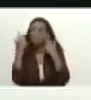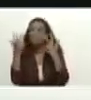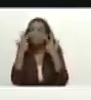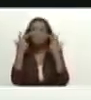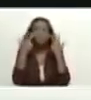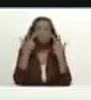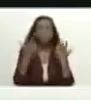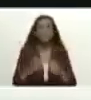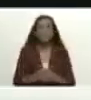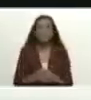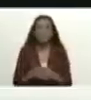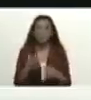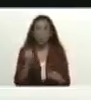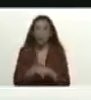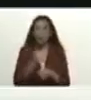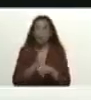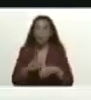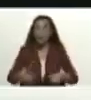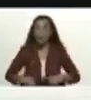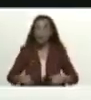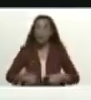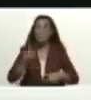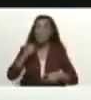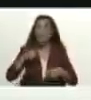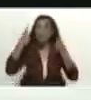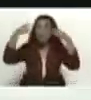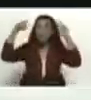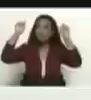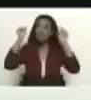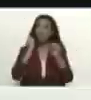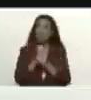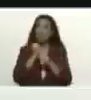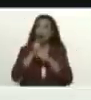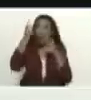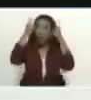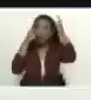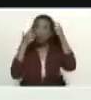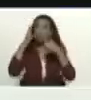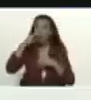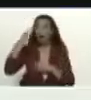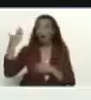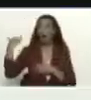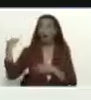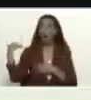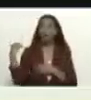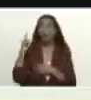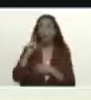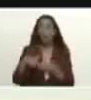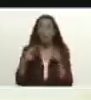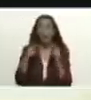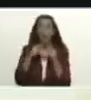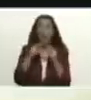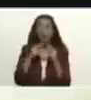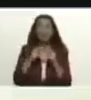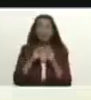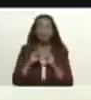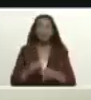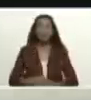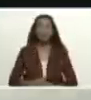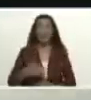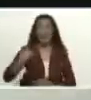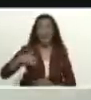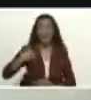el desempeño excepcional de nuestro comandante Chávez habiendo conocido a Néstor Kirchner